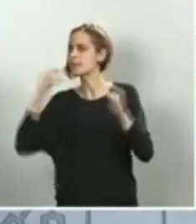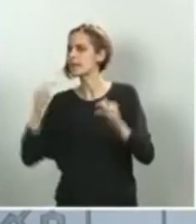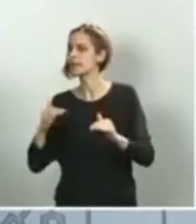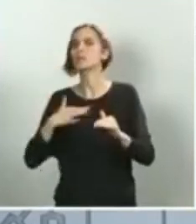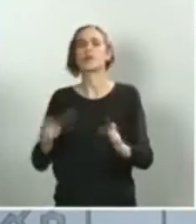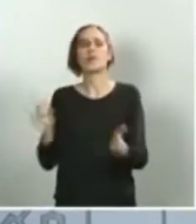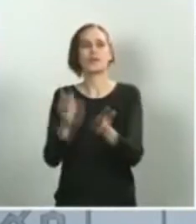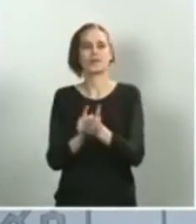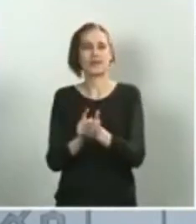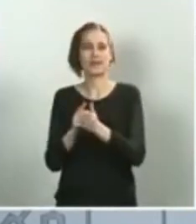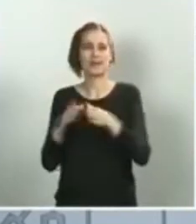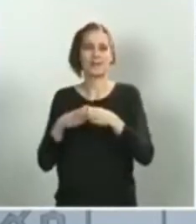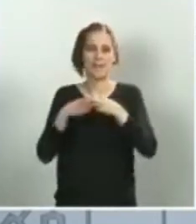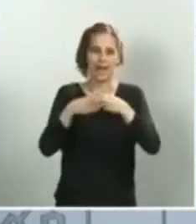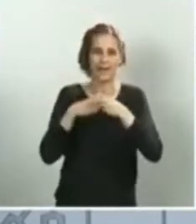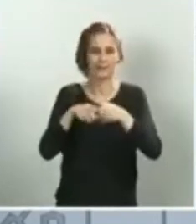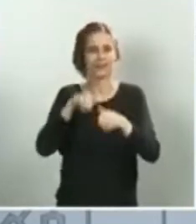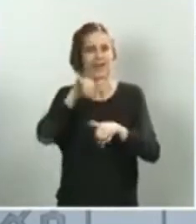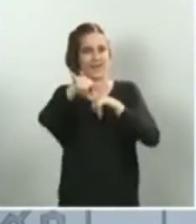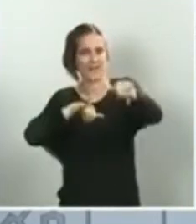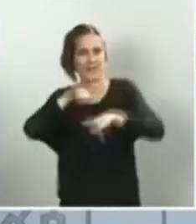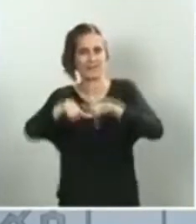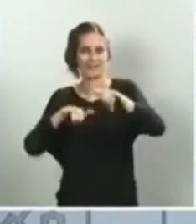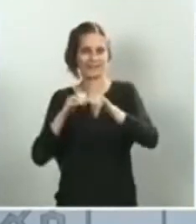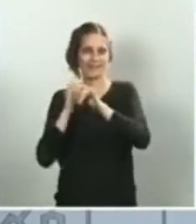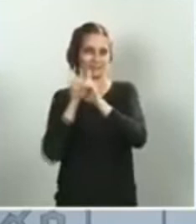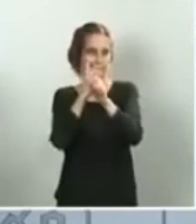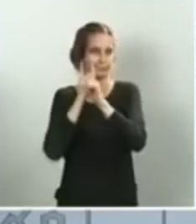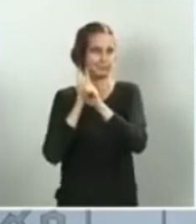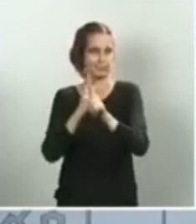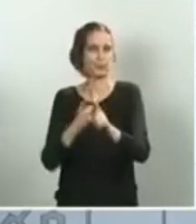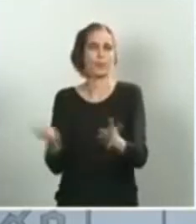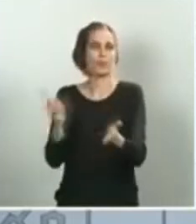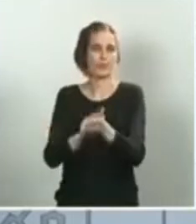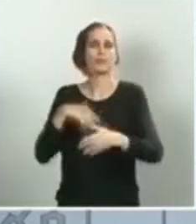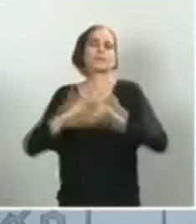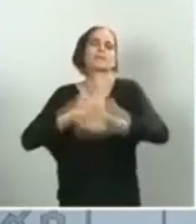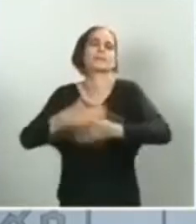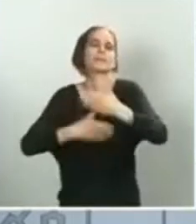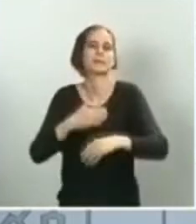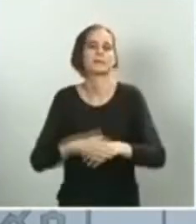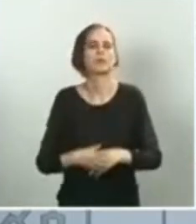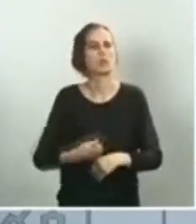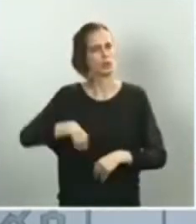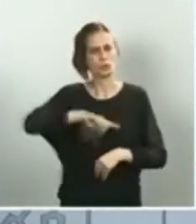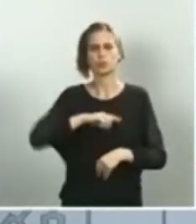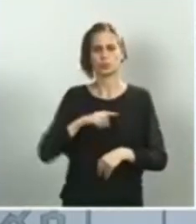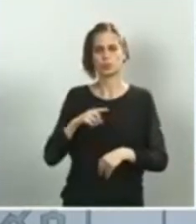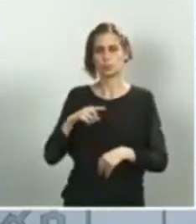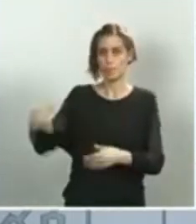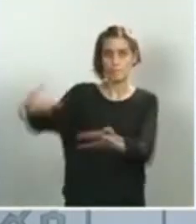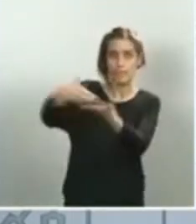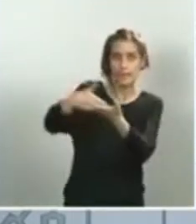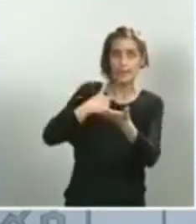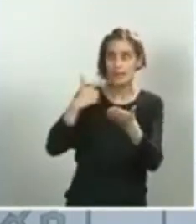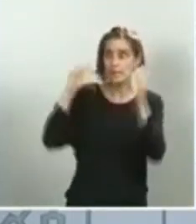nosotros fuimos sensibles a la petición de reducir, en este caso, muchísimo la conectividad y, evidentemente, si lo piden, lo